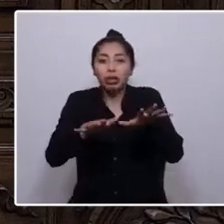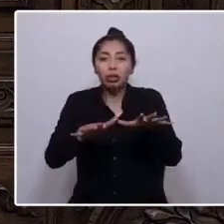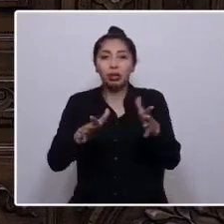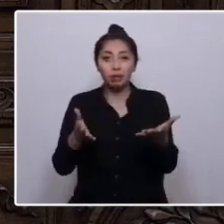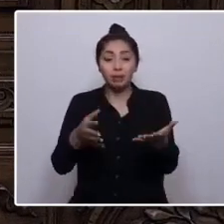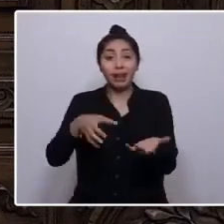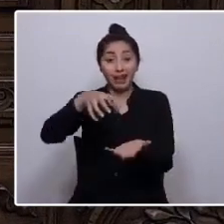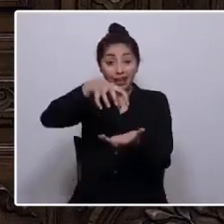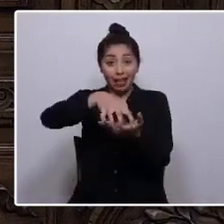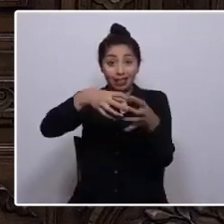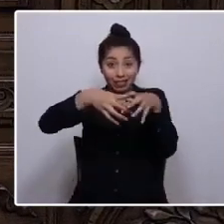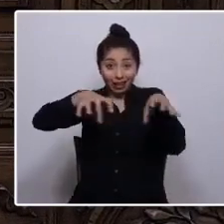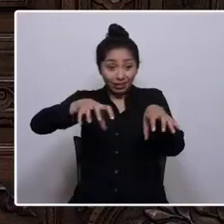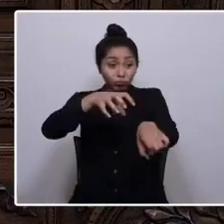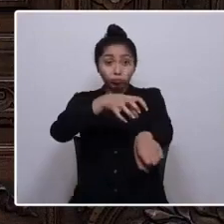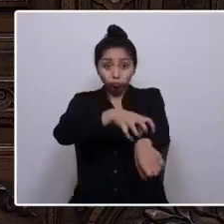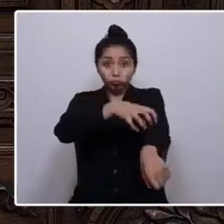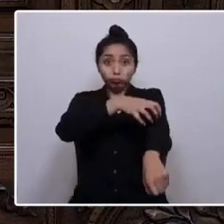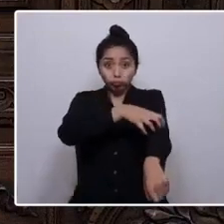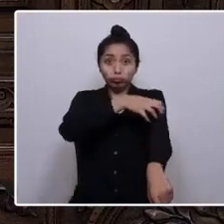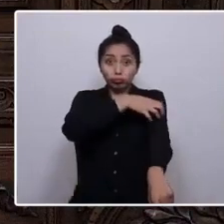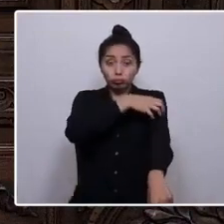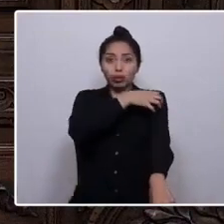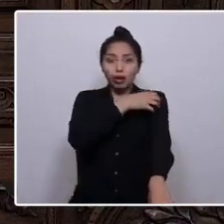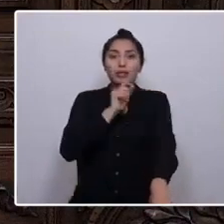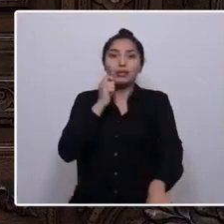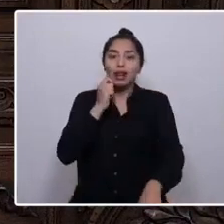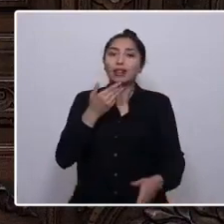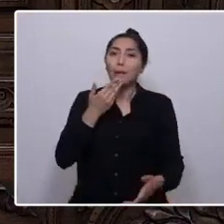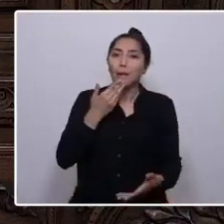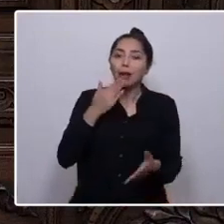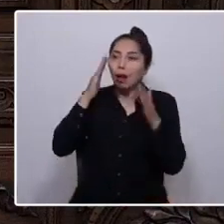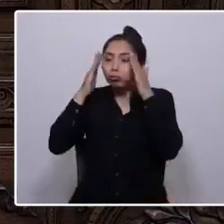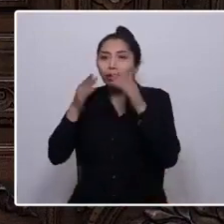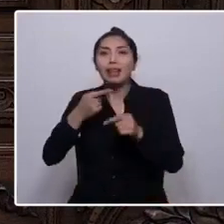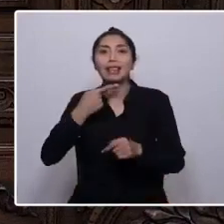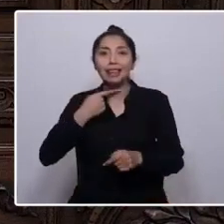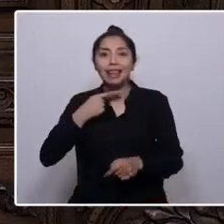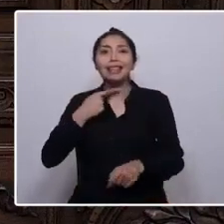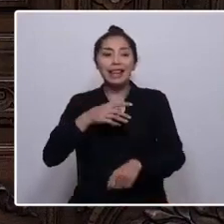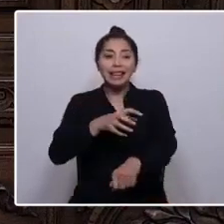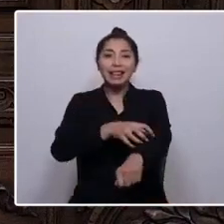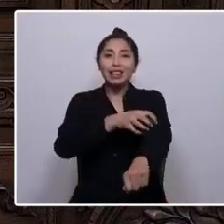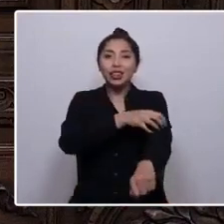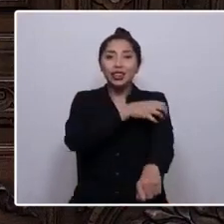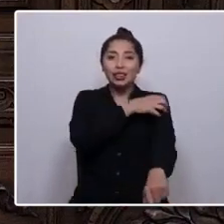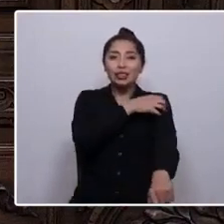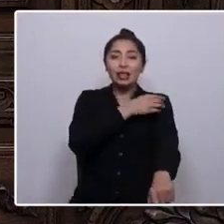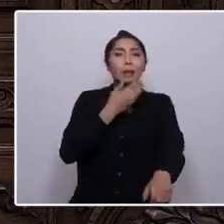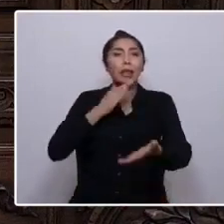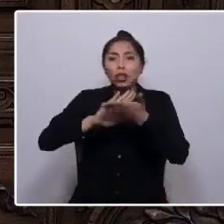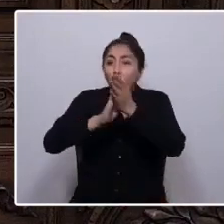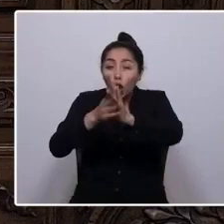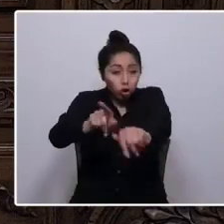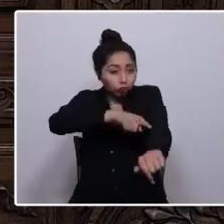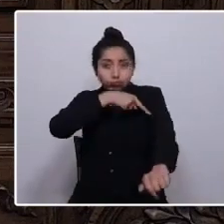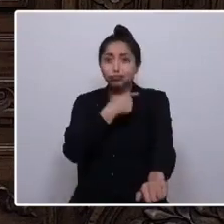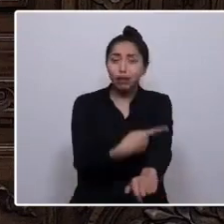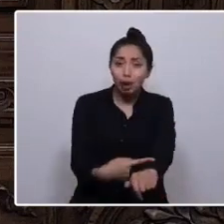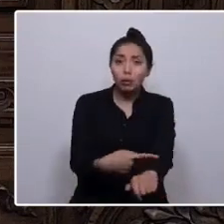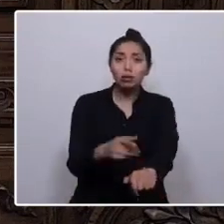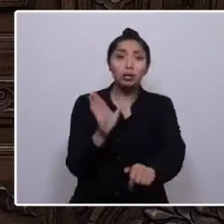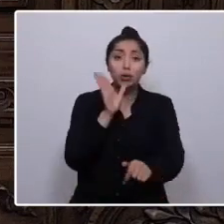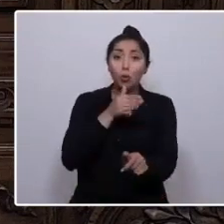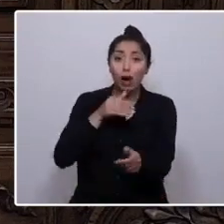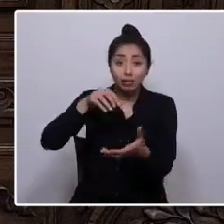Decentralizar no solo satisface el interés de las regiones, sino que de todo el país, ya que sin una descentralización efectiva, Chile